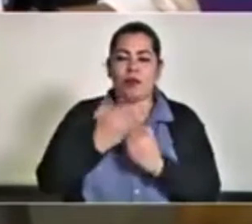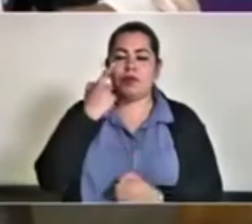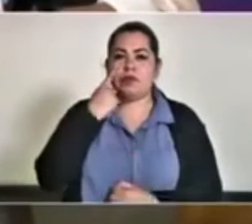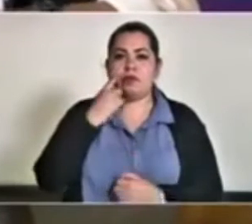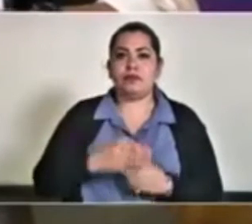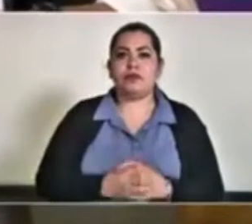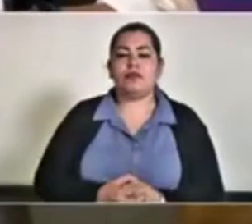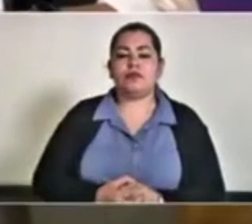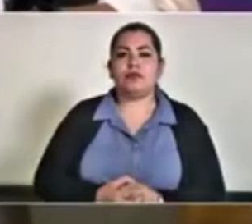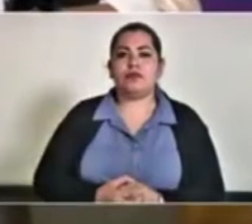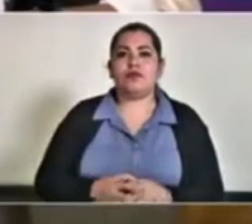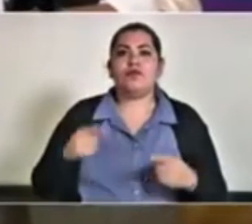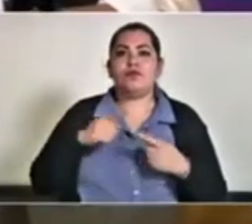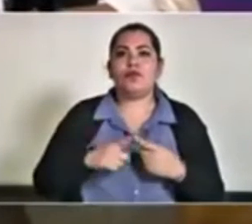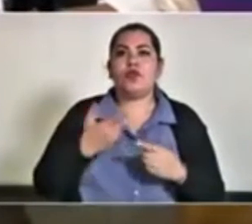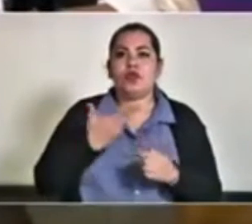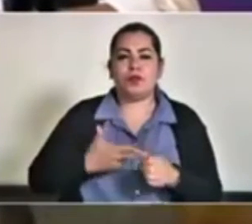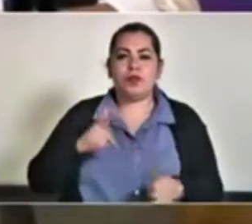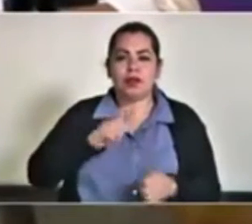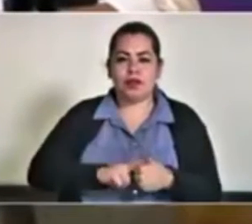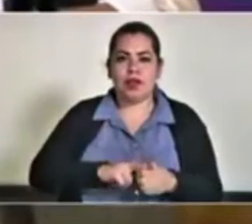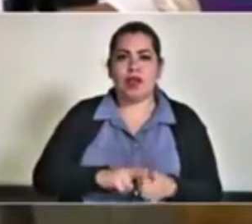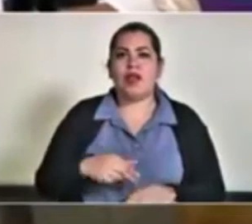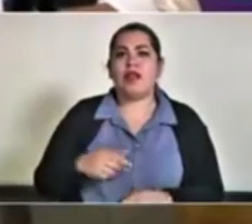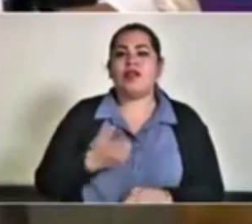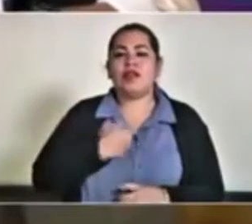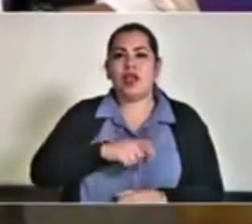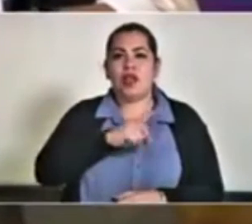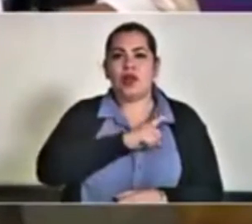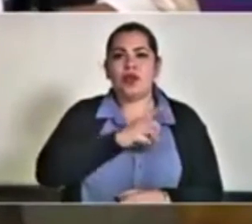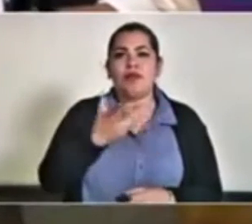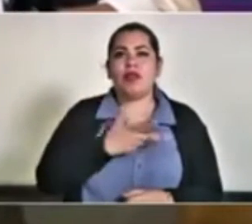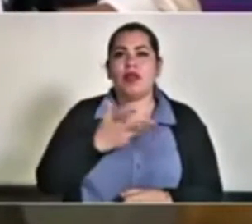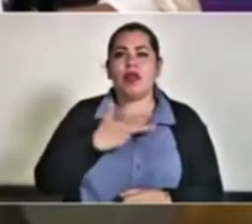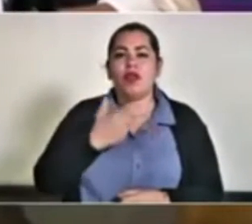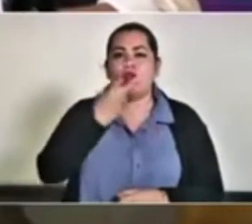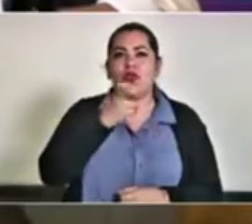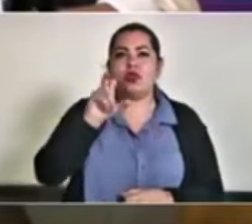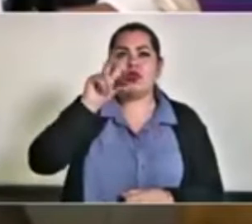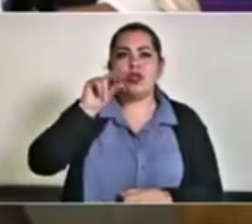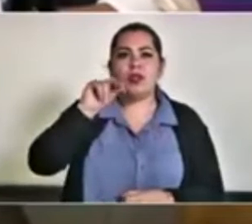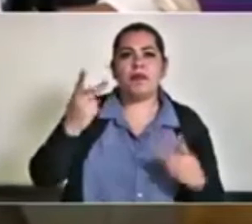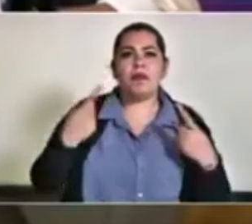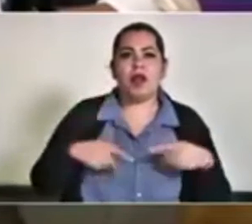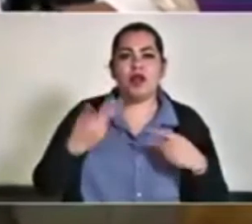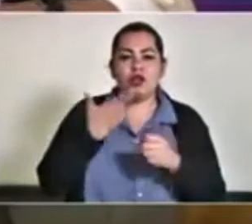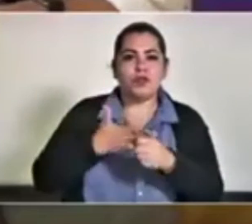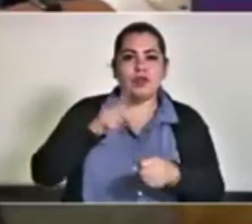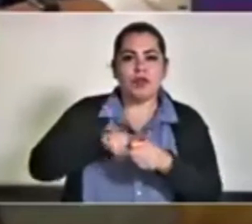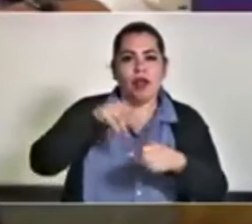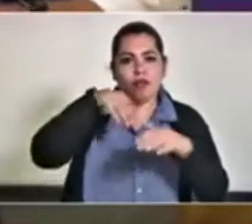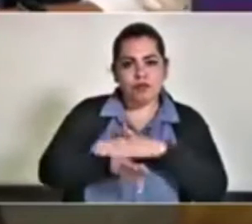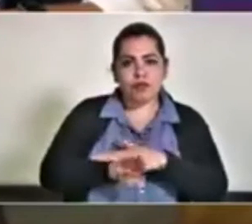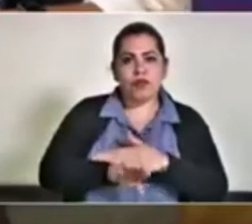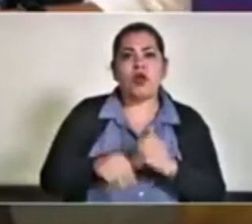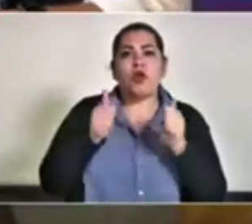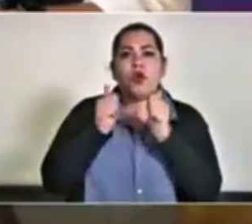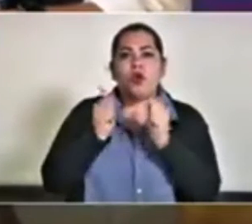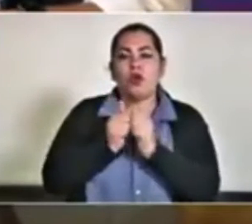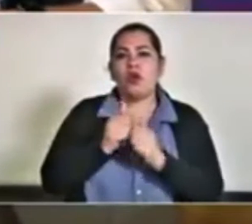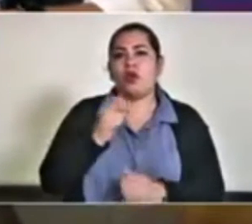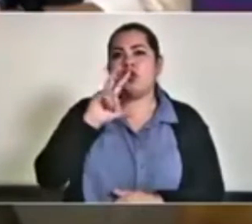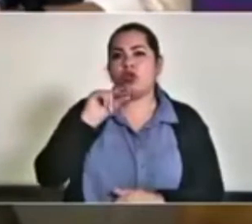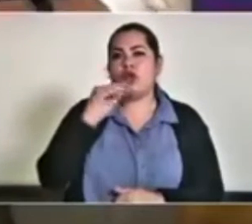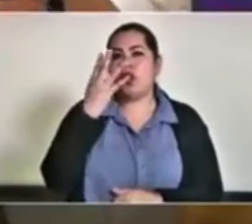manera. En la red hospitalaria de los servicios de salud, tenemos 280 pacientes hospitalizados con